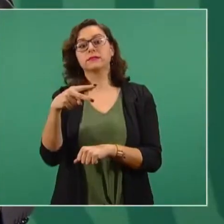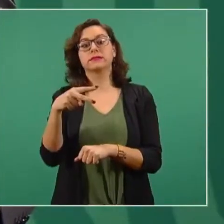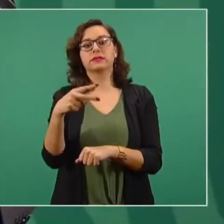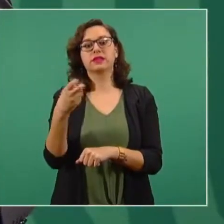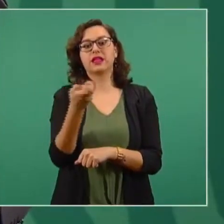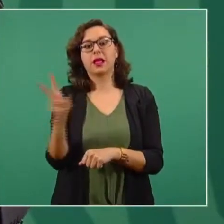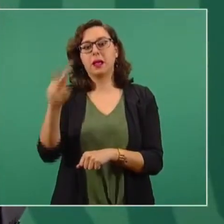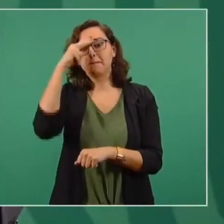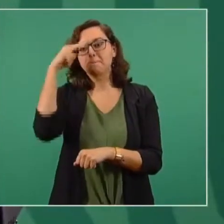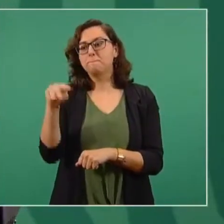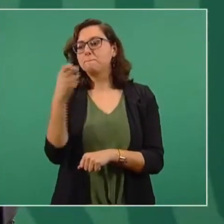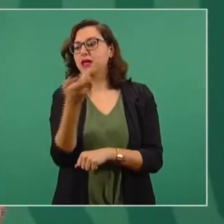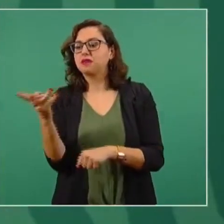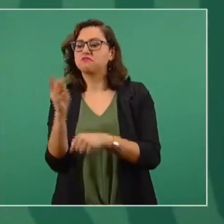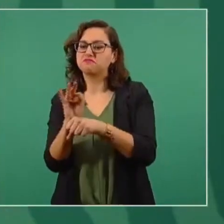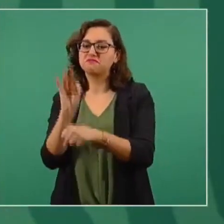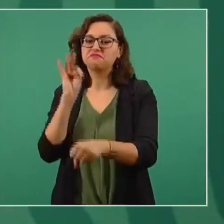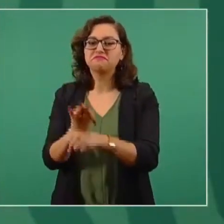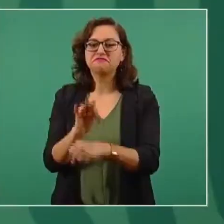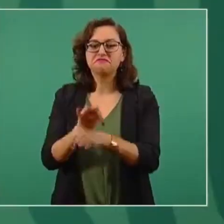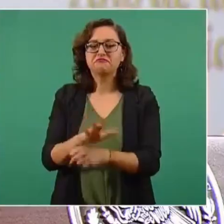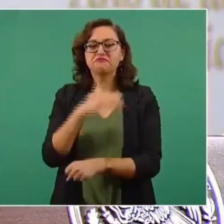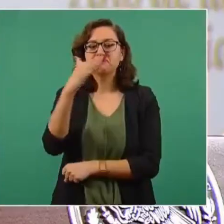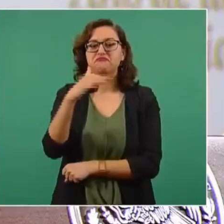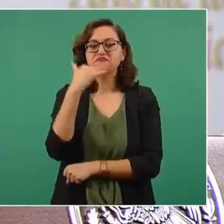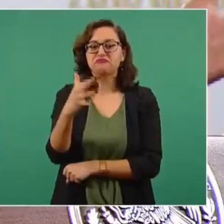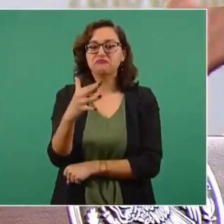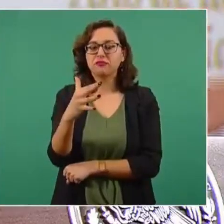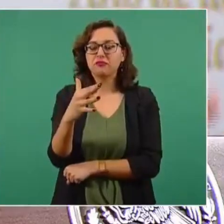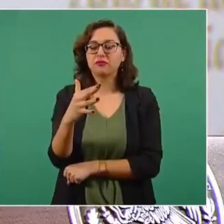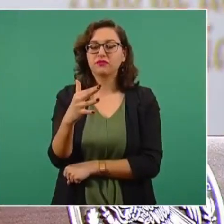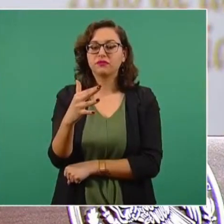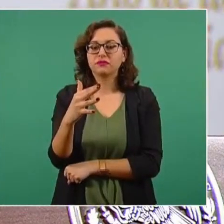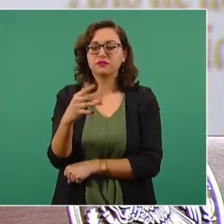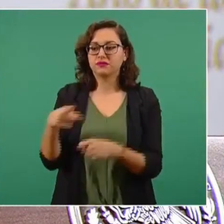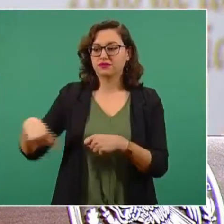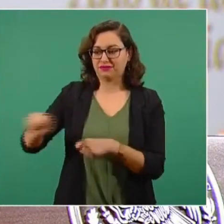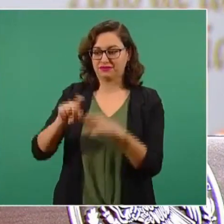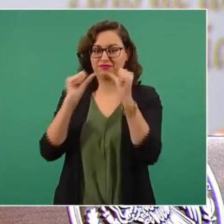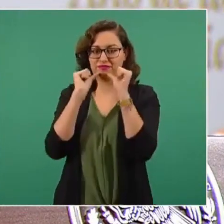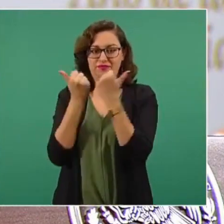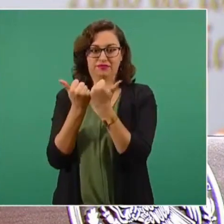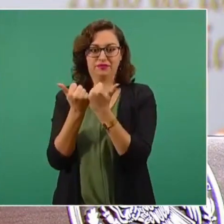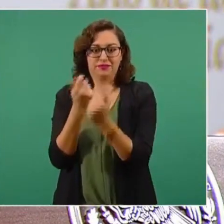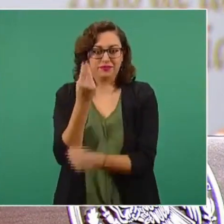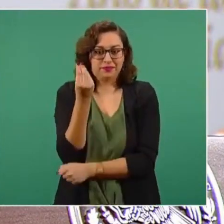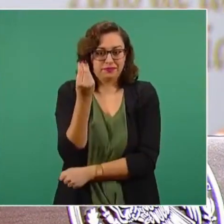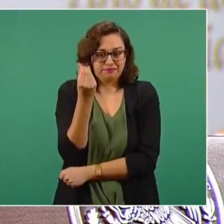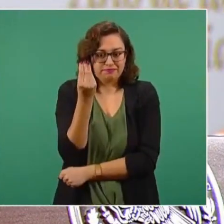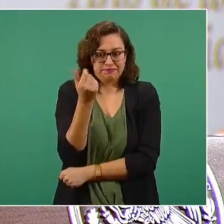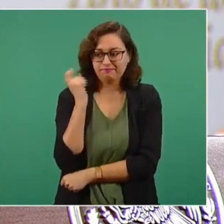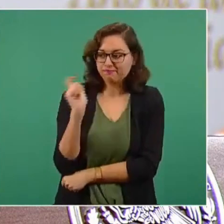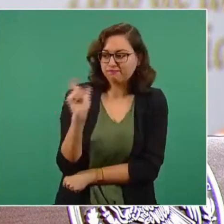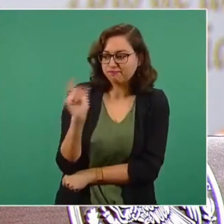recibía dinero, recibe dinero, está